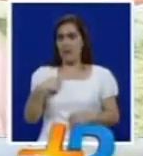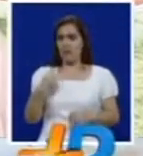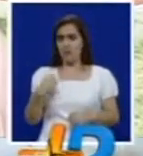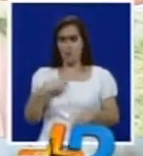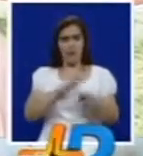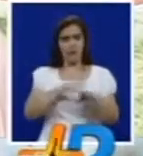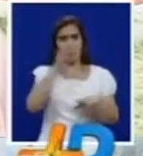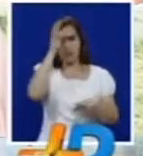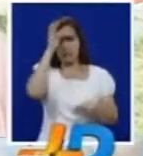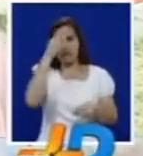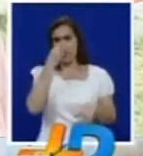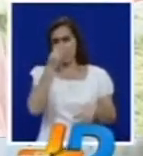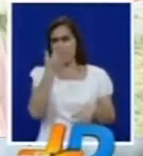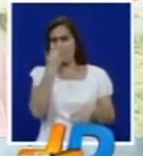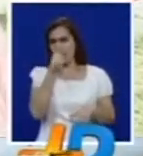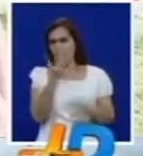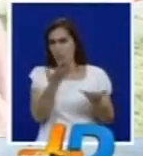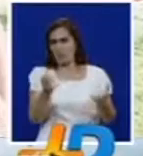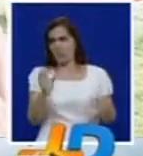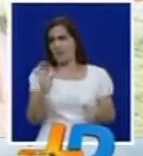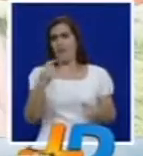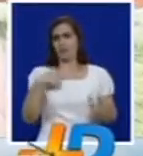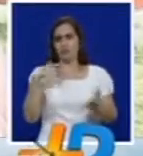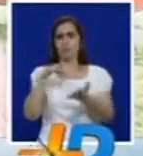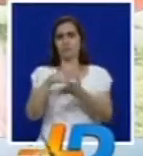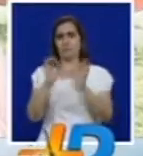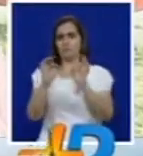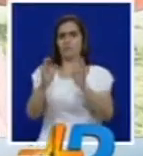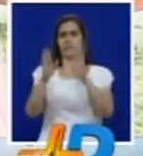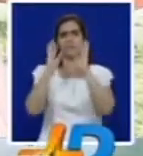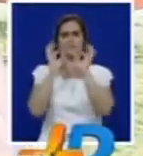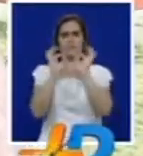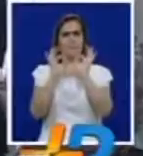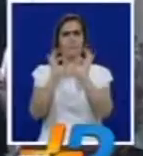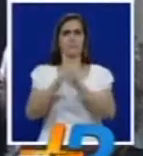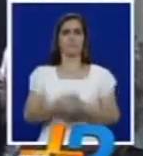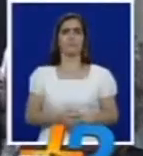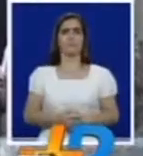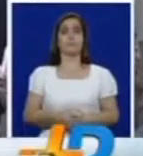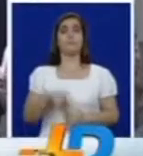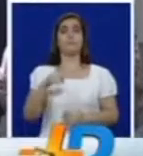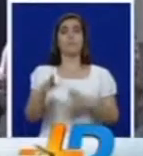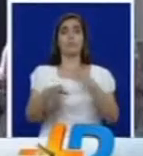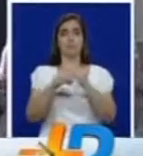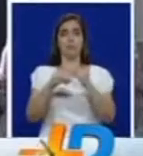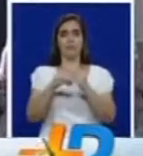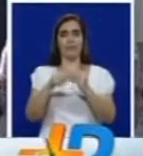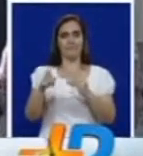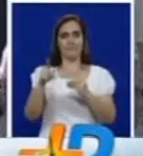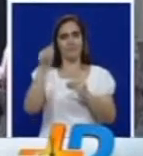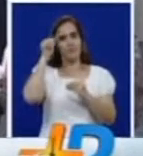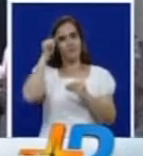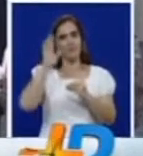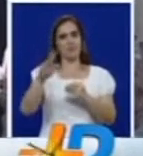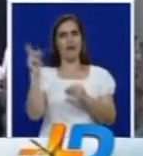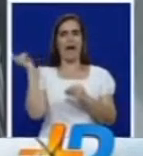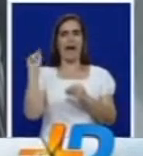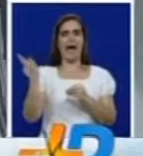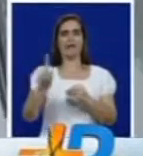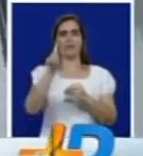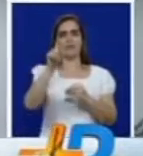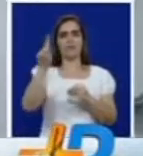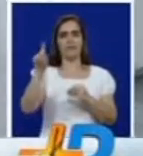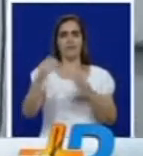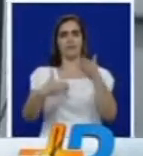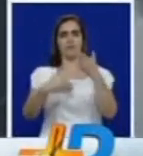aquí del hospital a mi cuando he venido aquí me han atendido me han atendido muy bien paralelo a la celebración de sus cumpleaños inauguraron